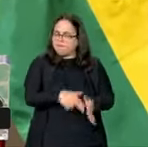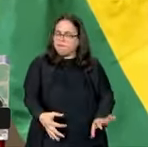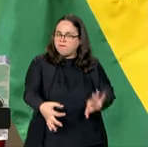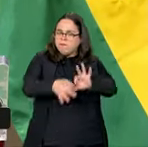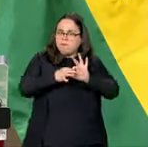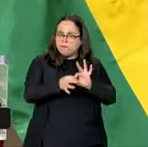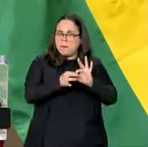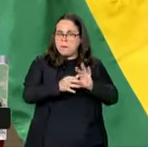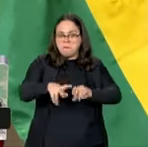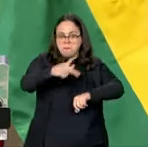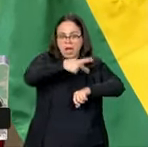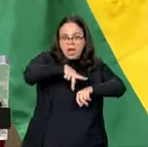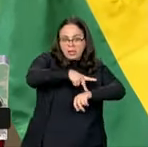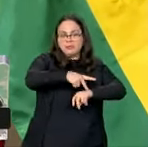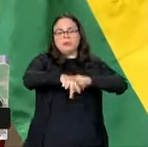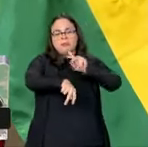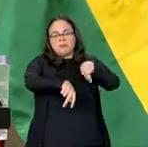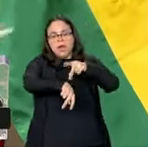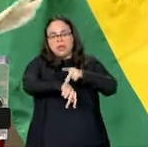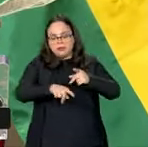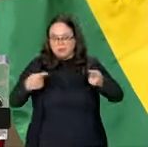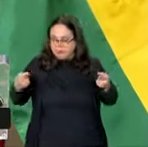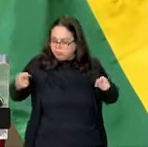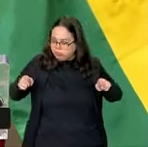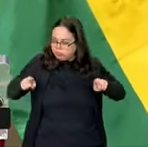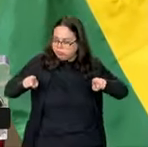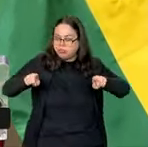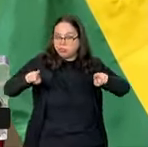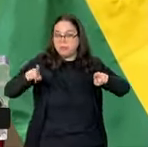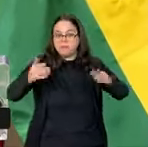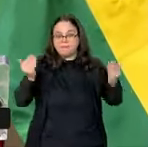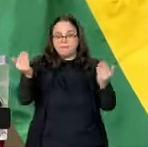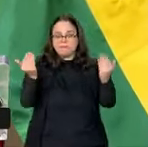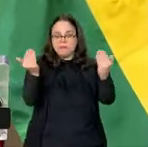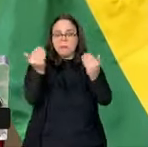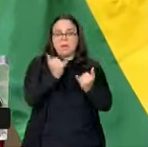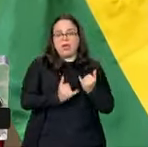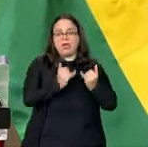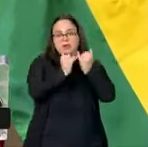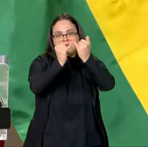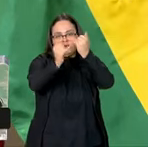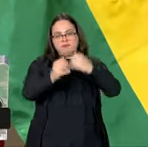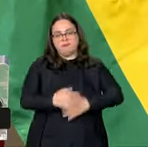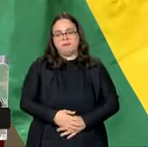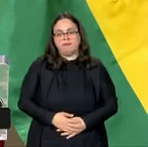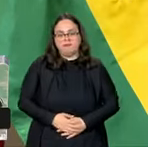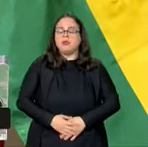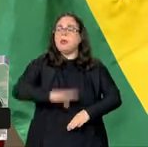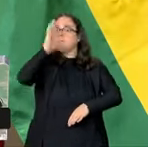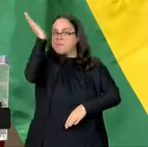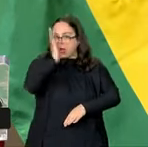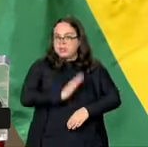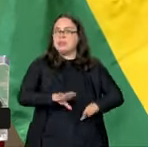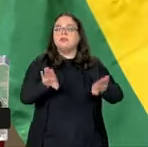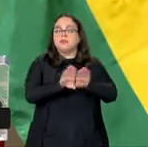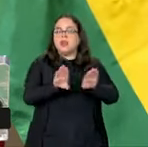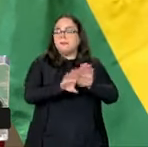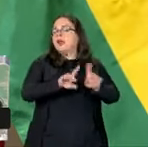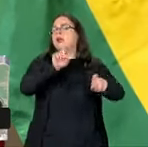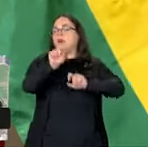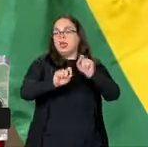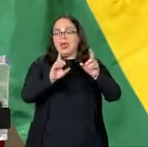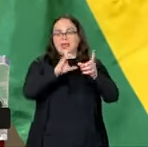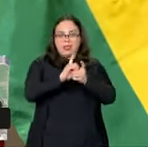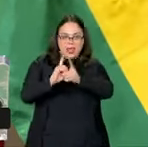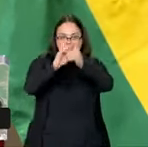países cuja trajetoria tiene importantes paralelos. Así como en Brasil, la democracia